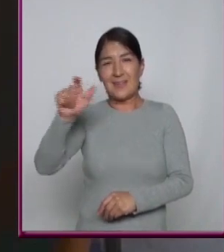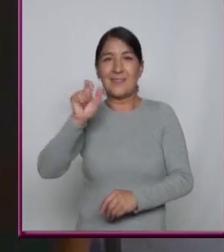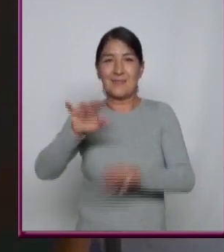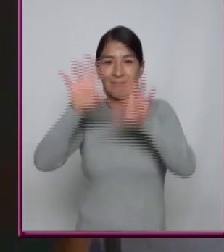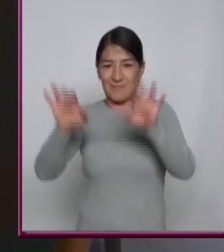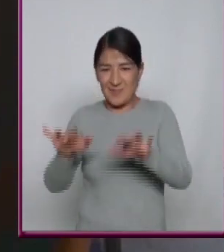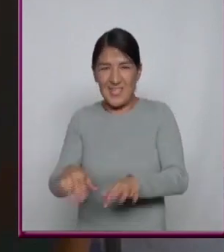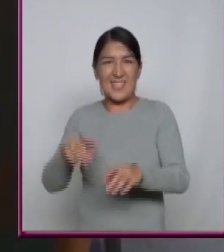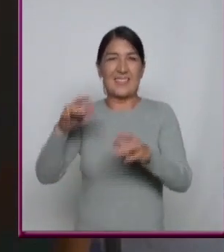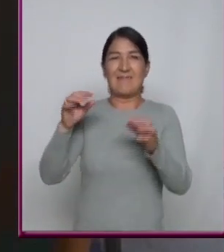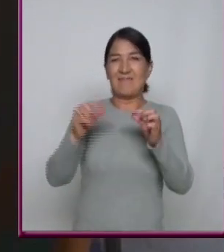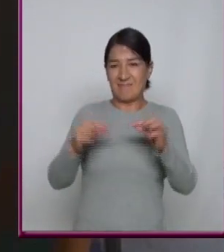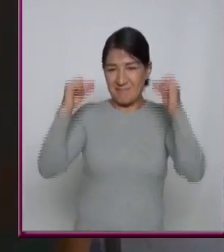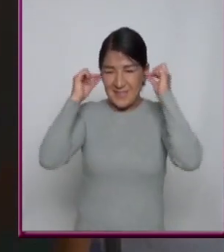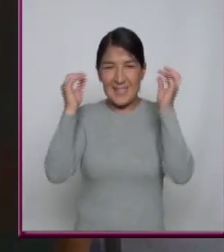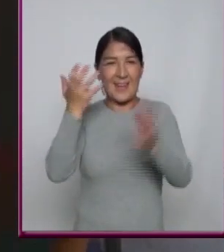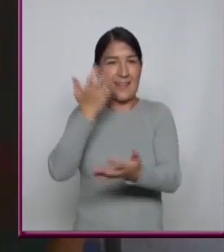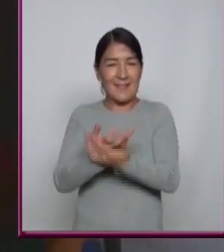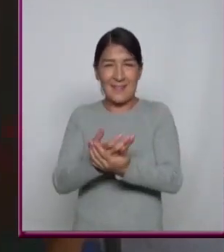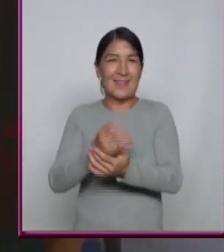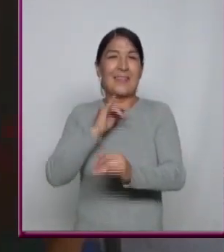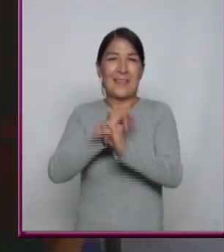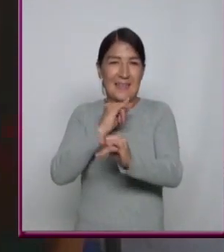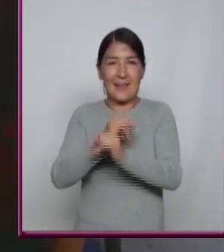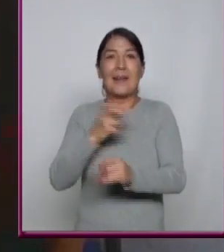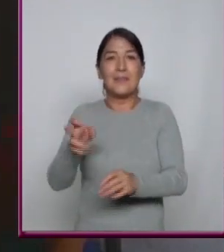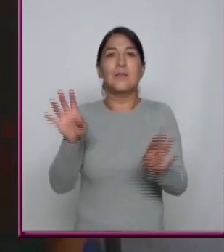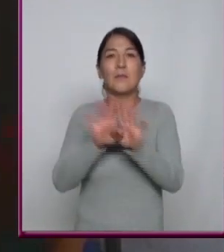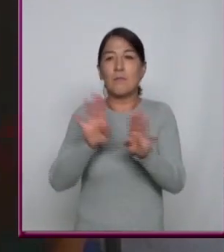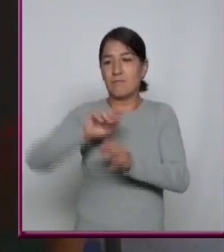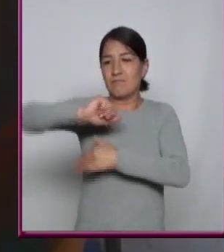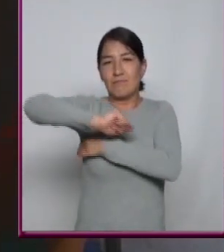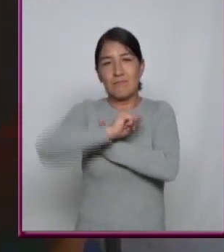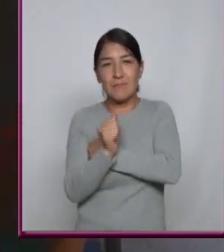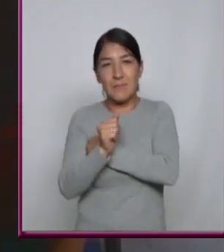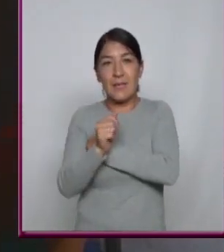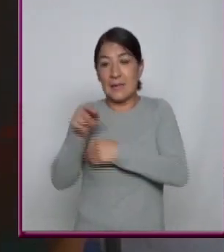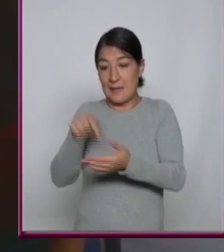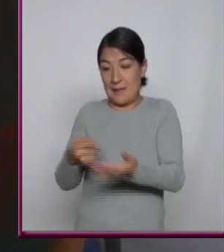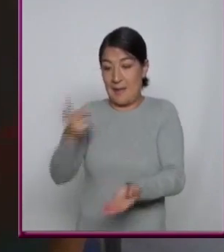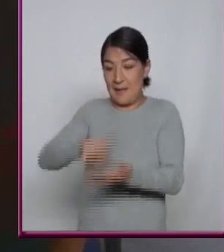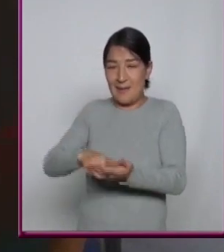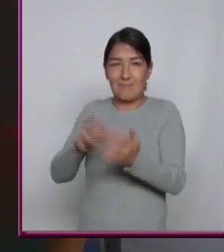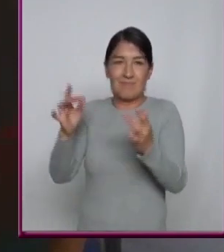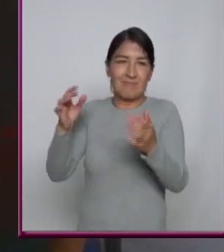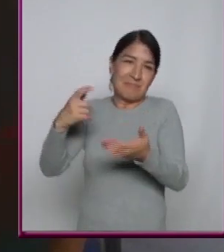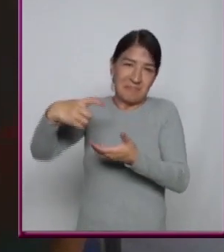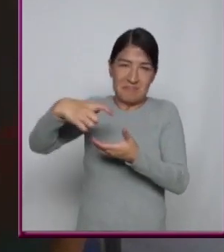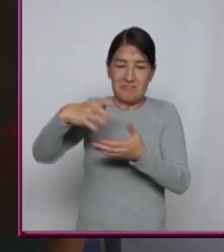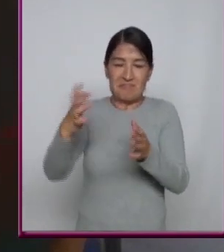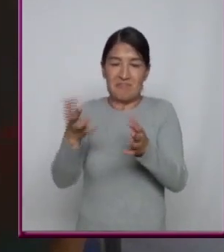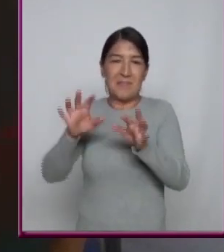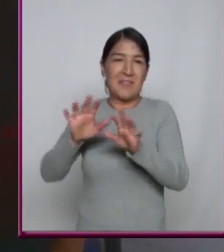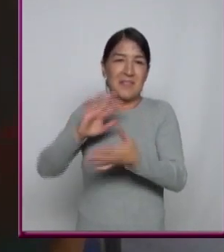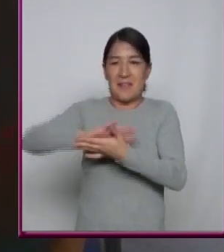Entre el sonido Y los unos y ceros Que están almacenados En el dispositivo digital